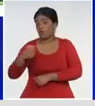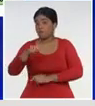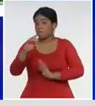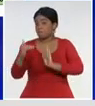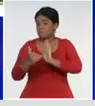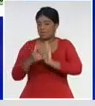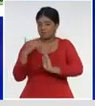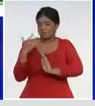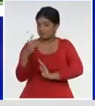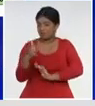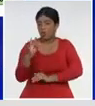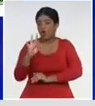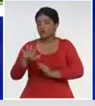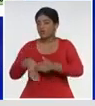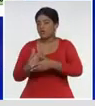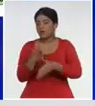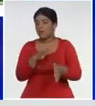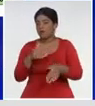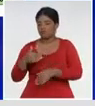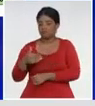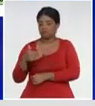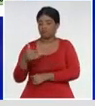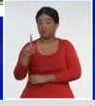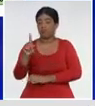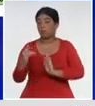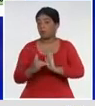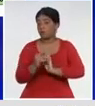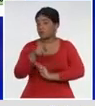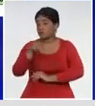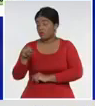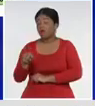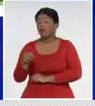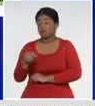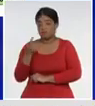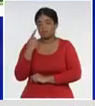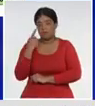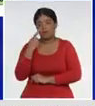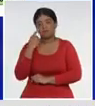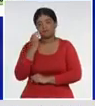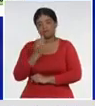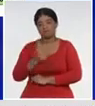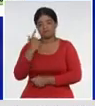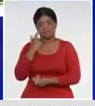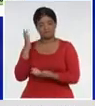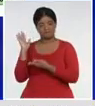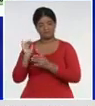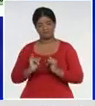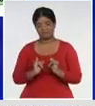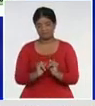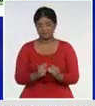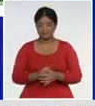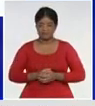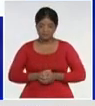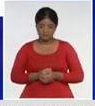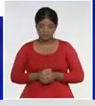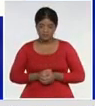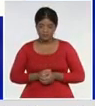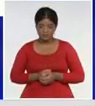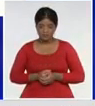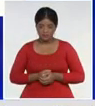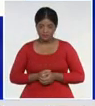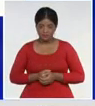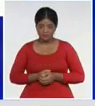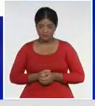consecutivos, pues, se expresa, con ese gráfico, los 12 municipios, donde se